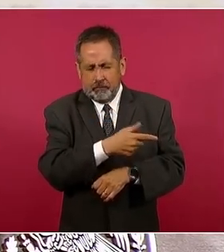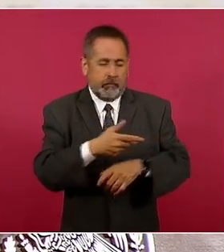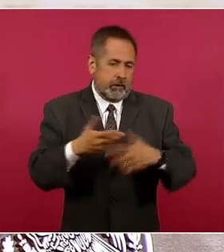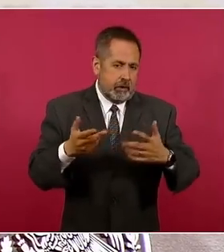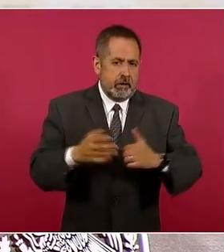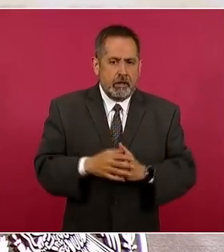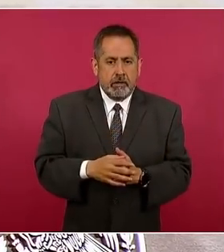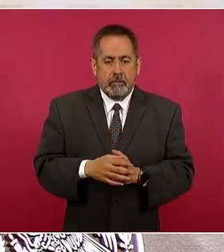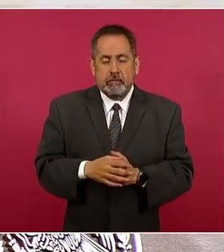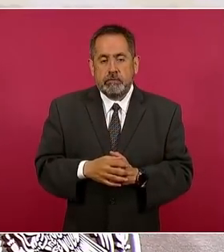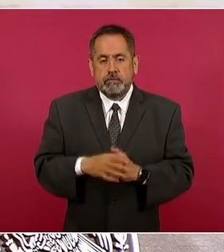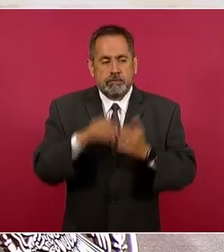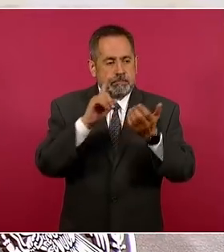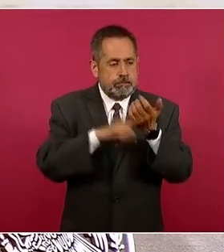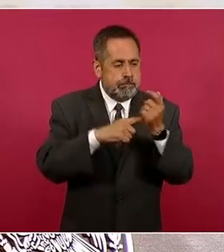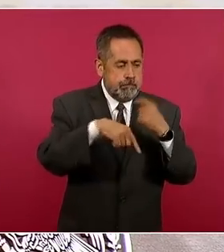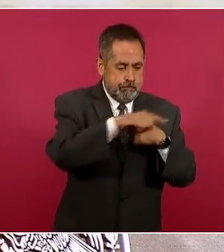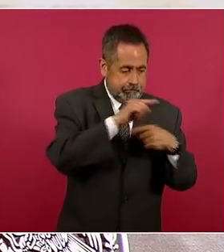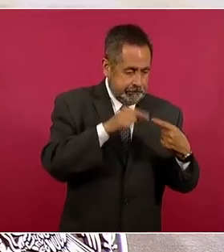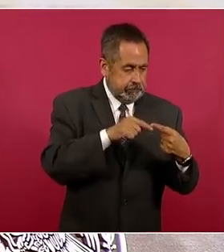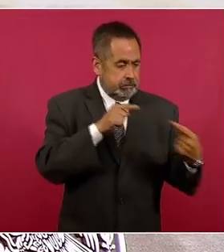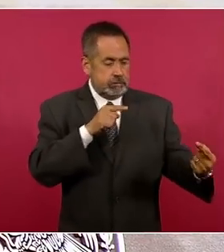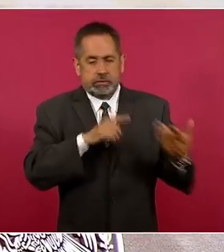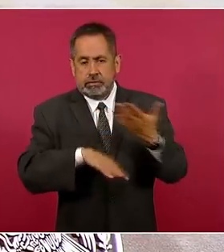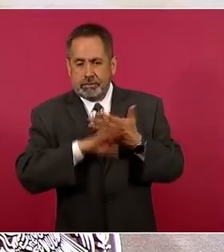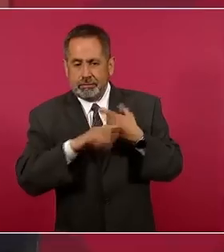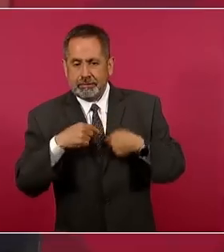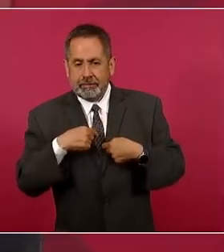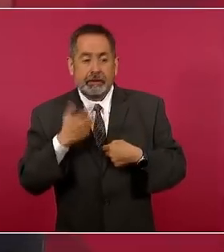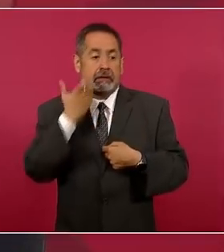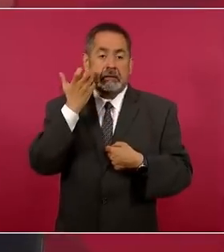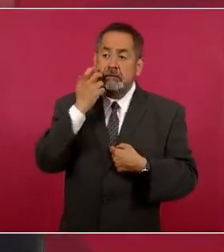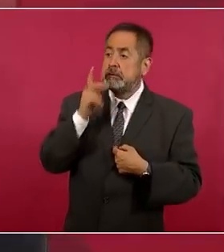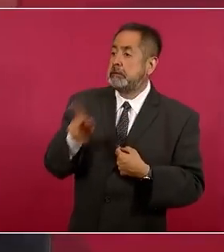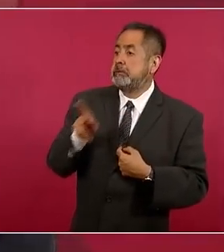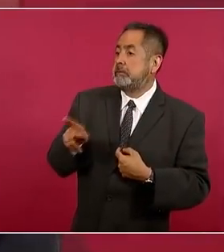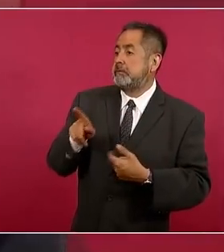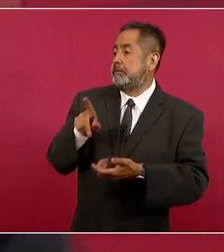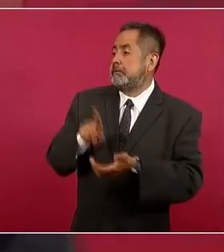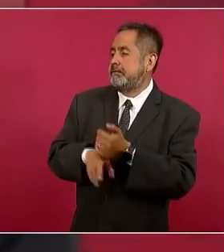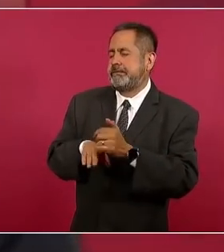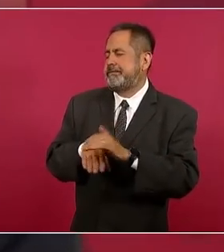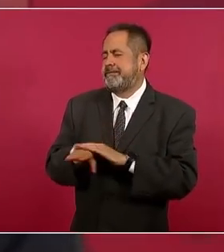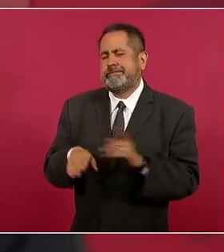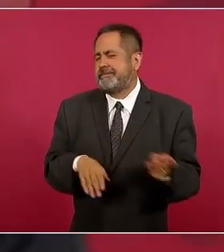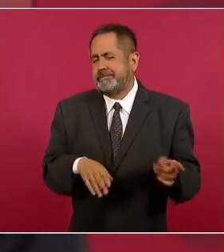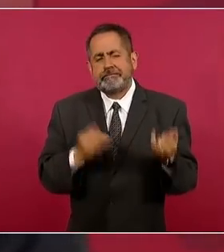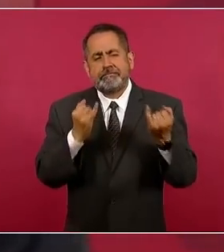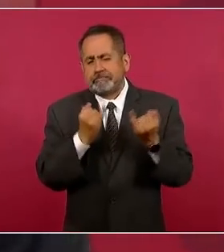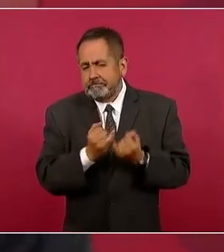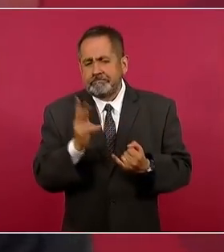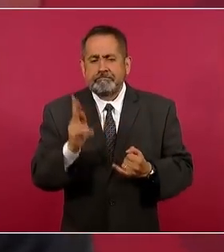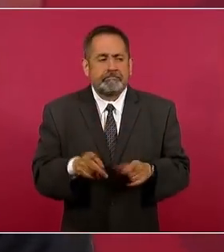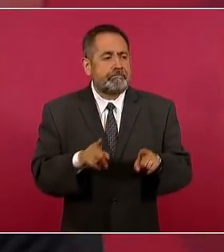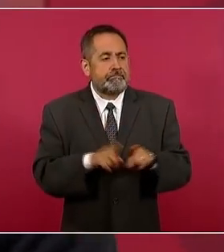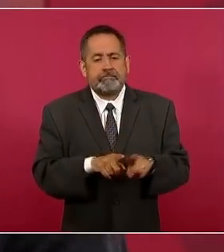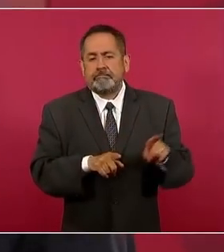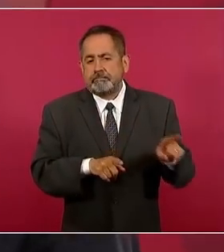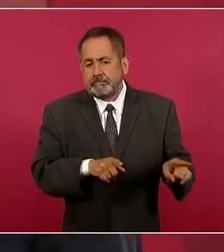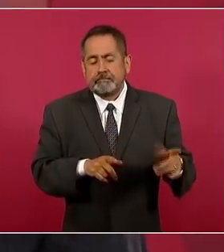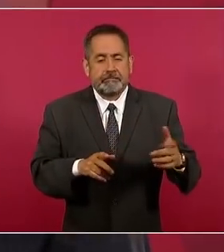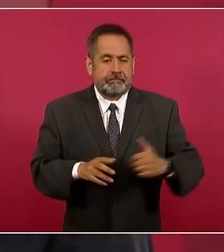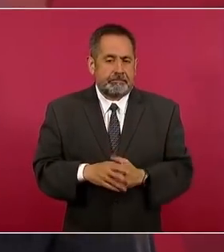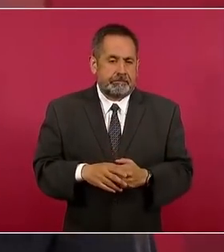quienes están en contra de nosotros, del bloque conservador, sea,